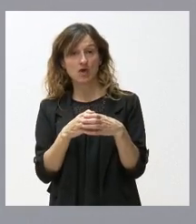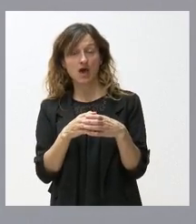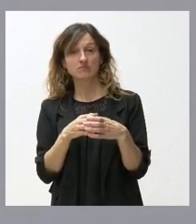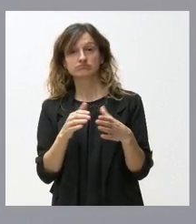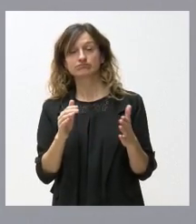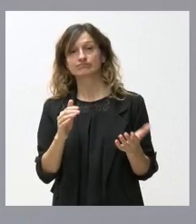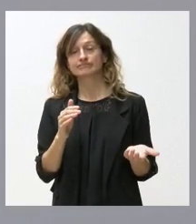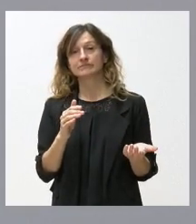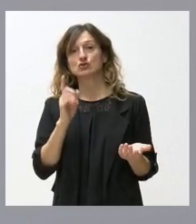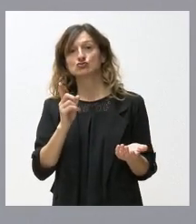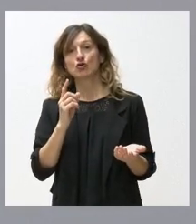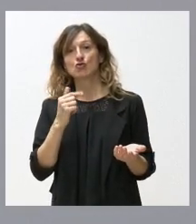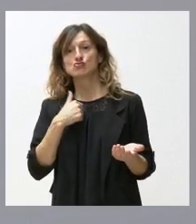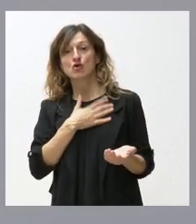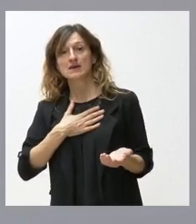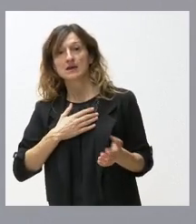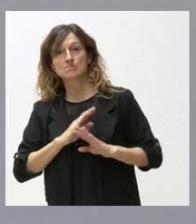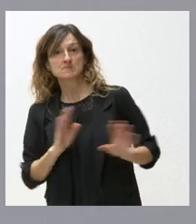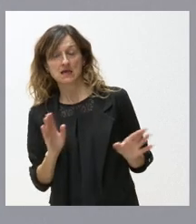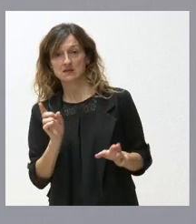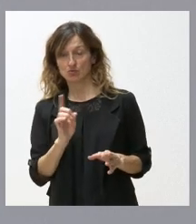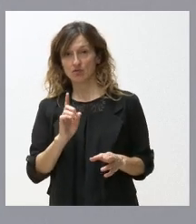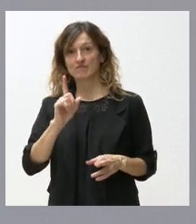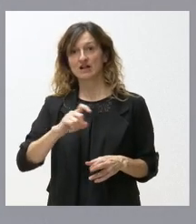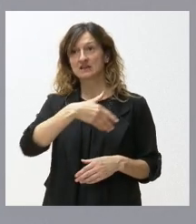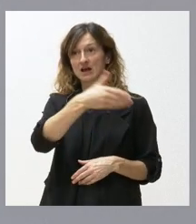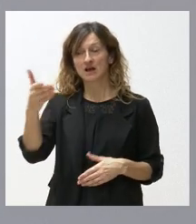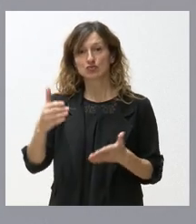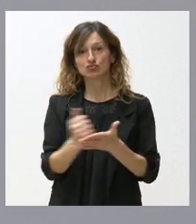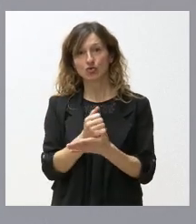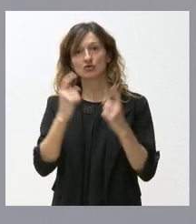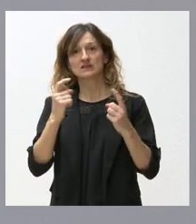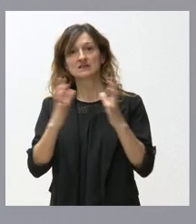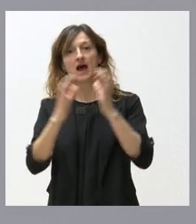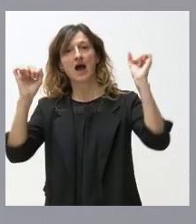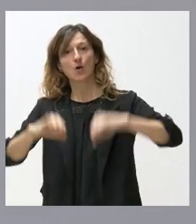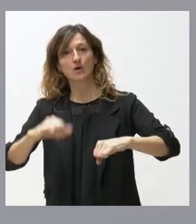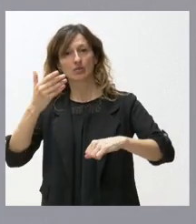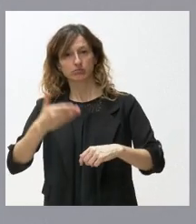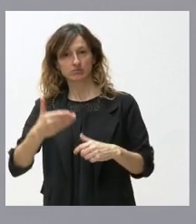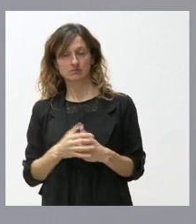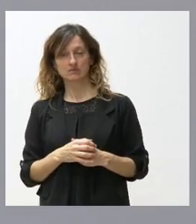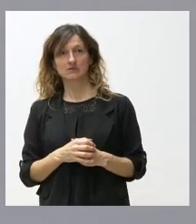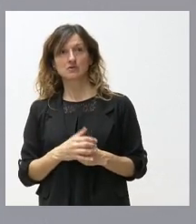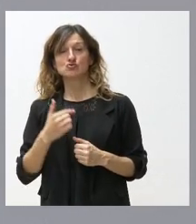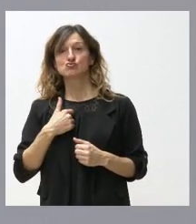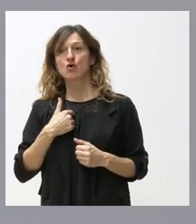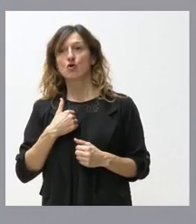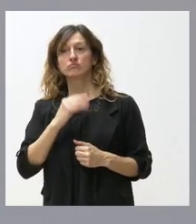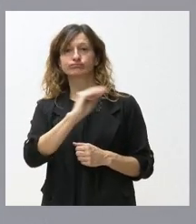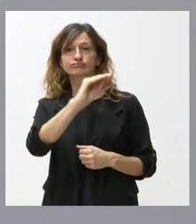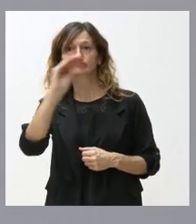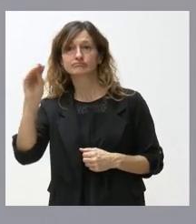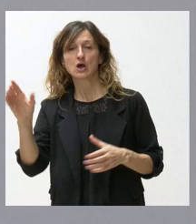no vale solo con la voluntad de unas partes. Hace falta la voluntad de todos para alcanzar grandes acuerdos y, por tanto, yo llamo aquí a la voluntad de todos los grupos